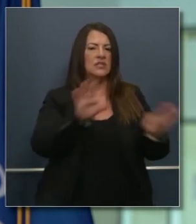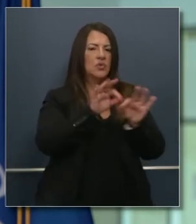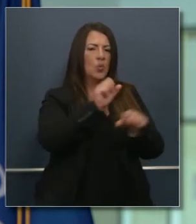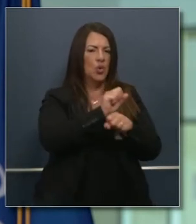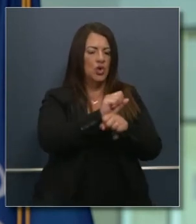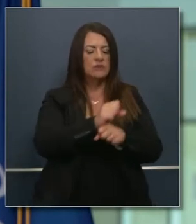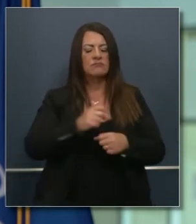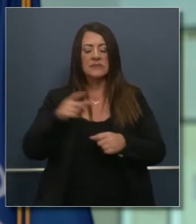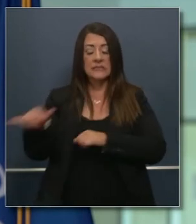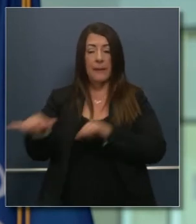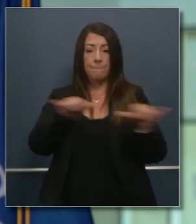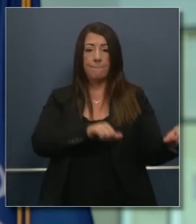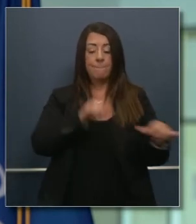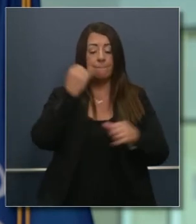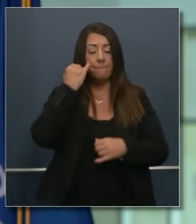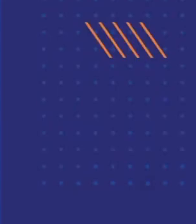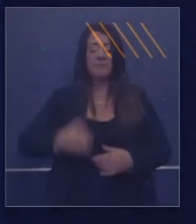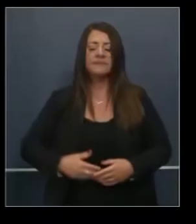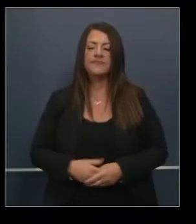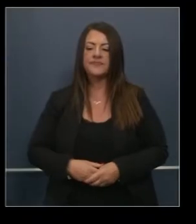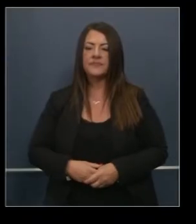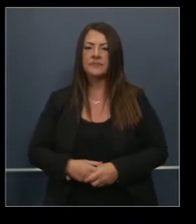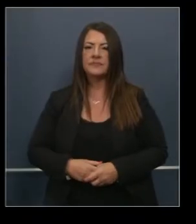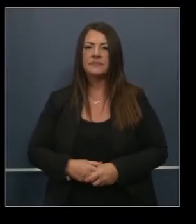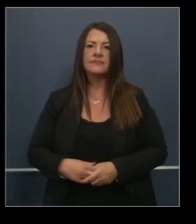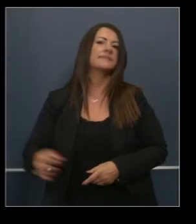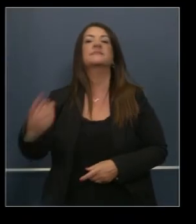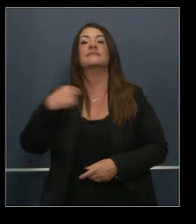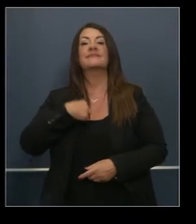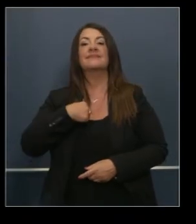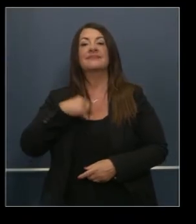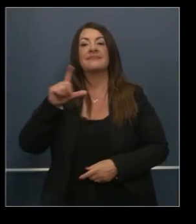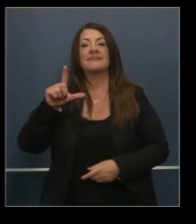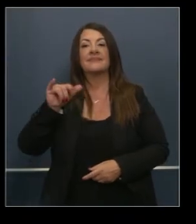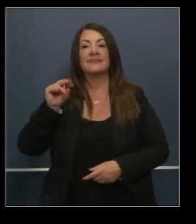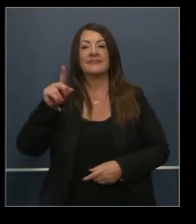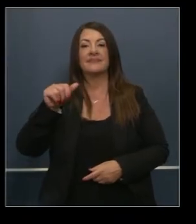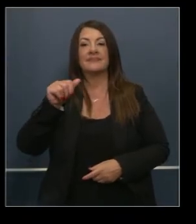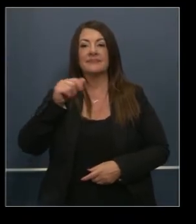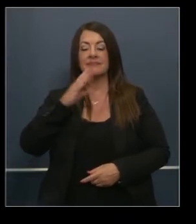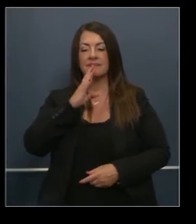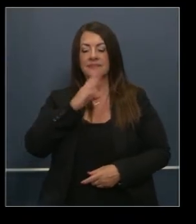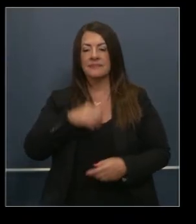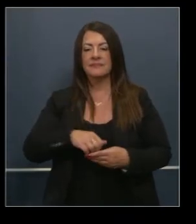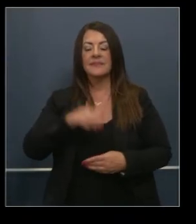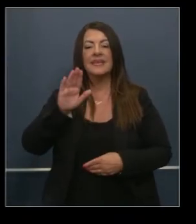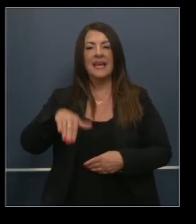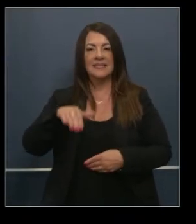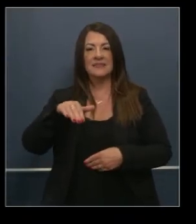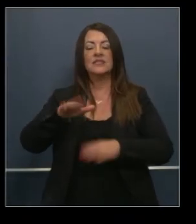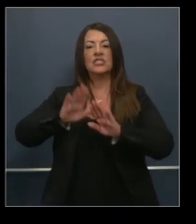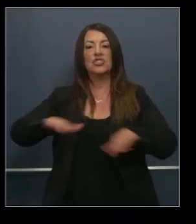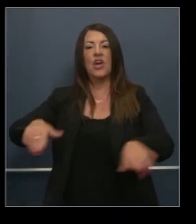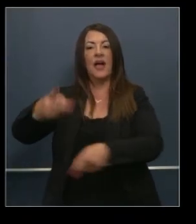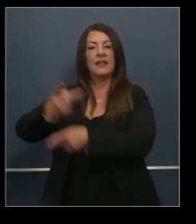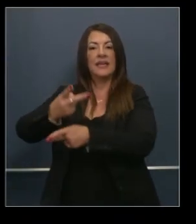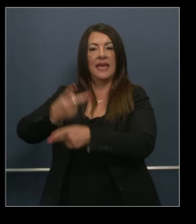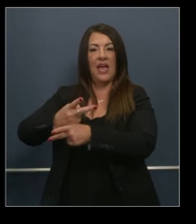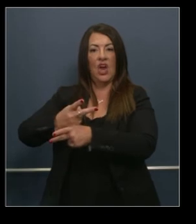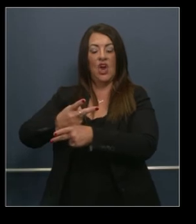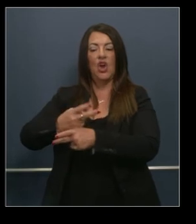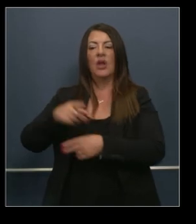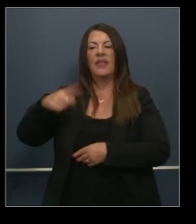bueno aún en este momento los centros de